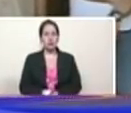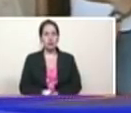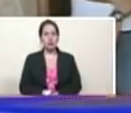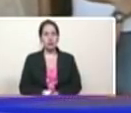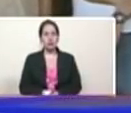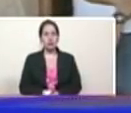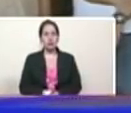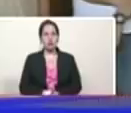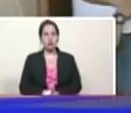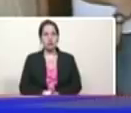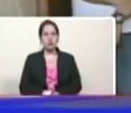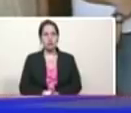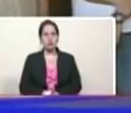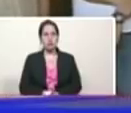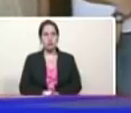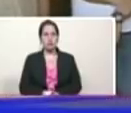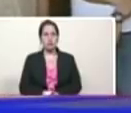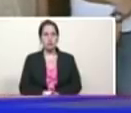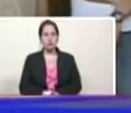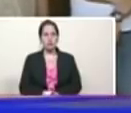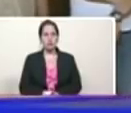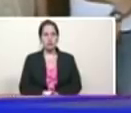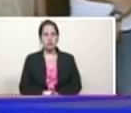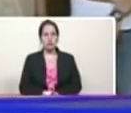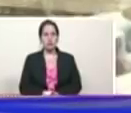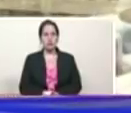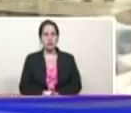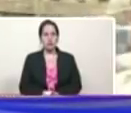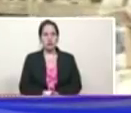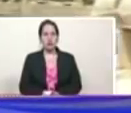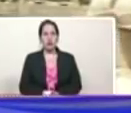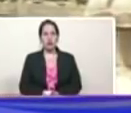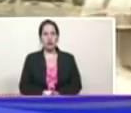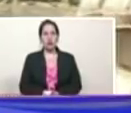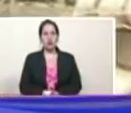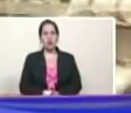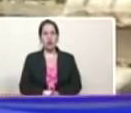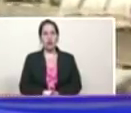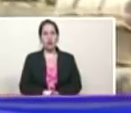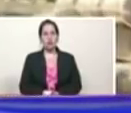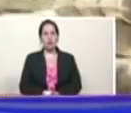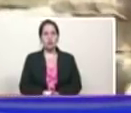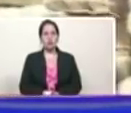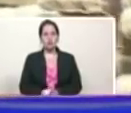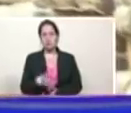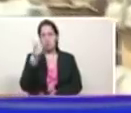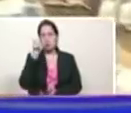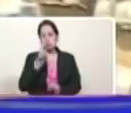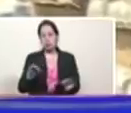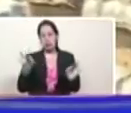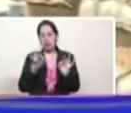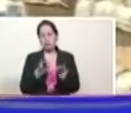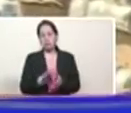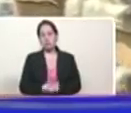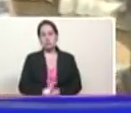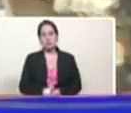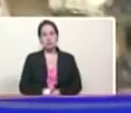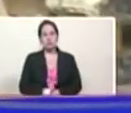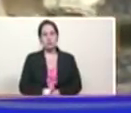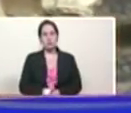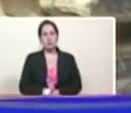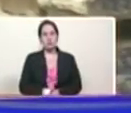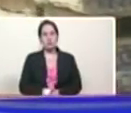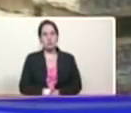tenemos que resolver en todos los rubros la autosuficiencia de la semilla y